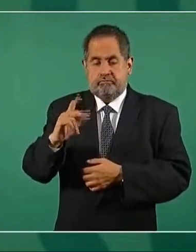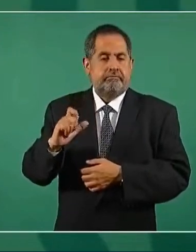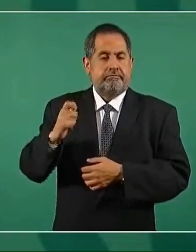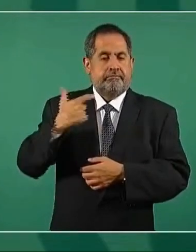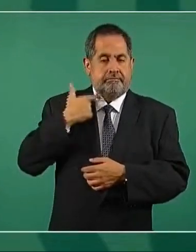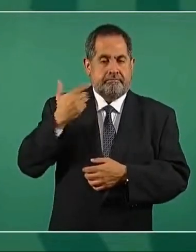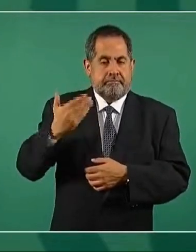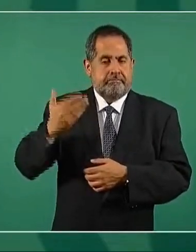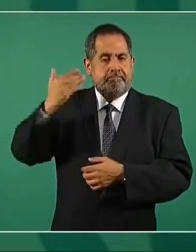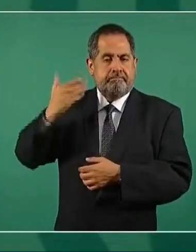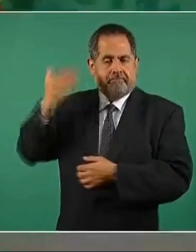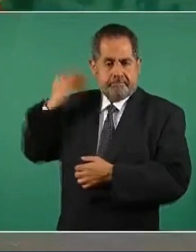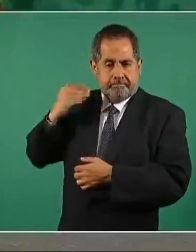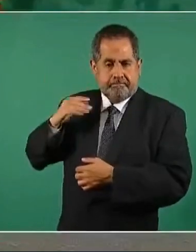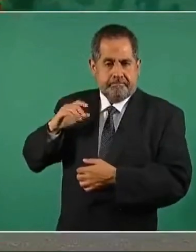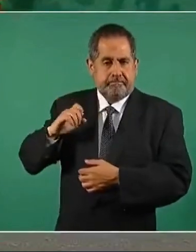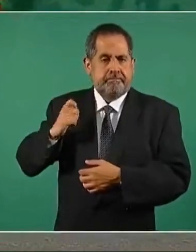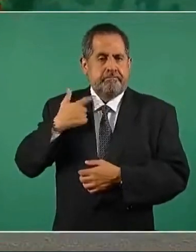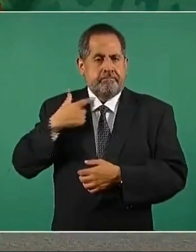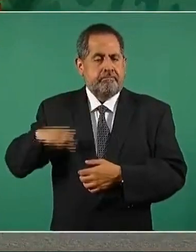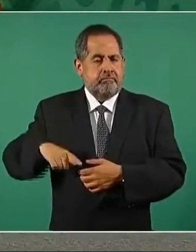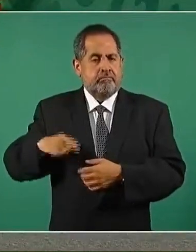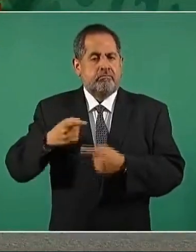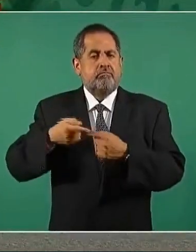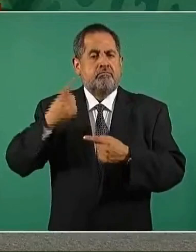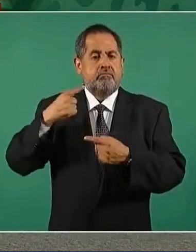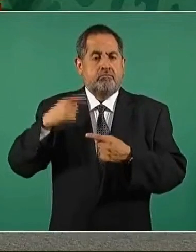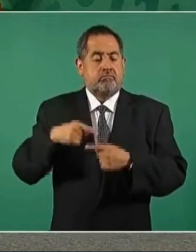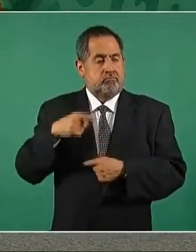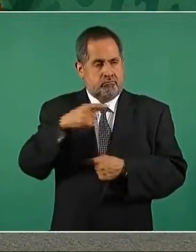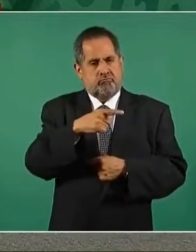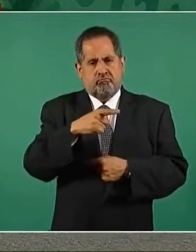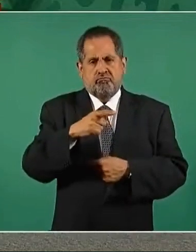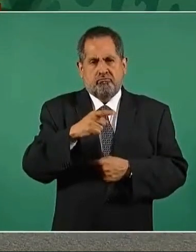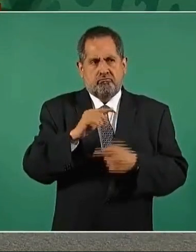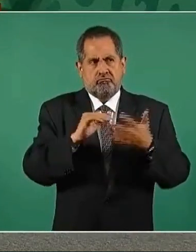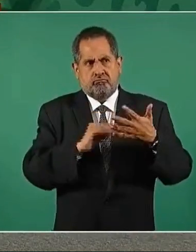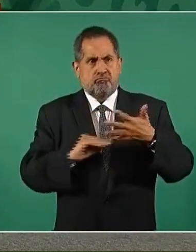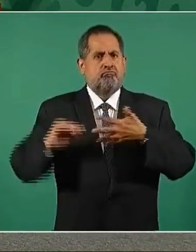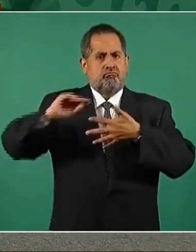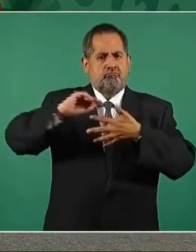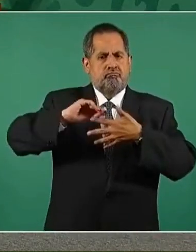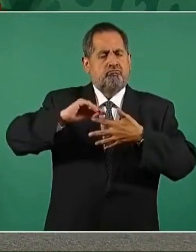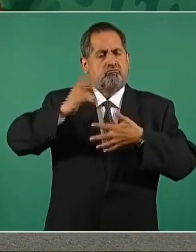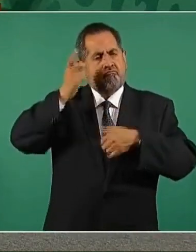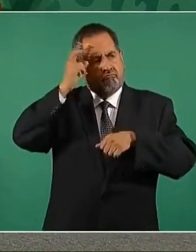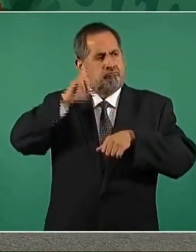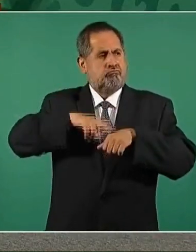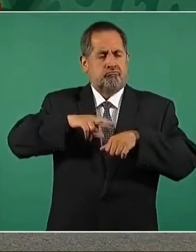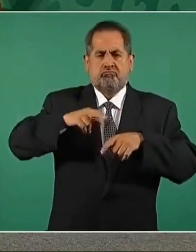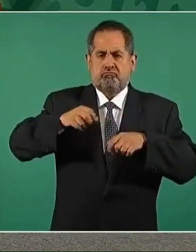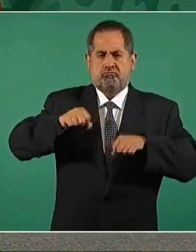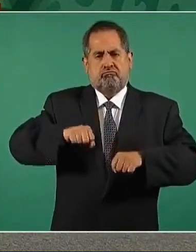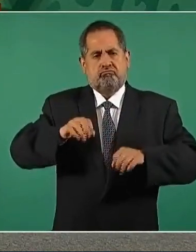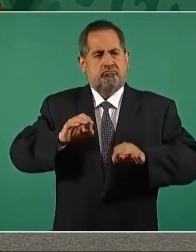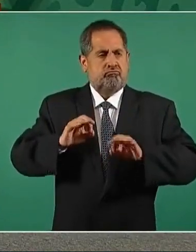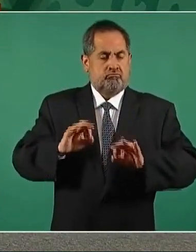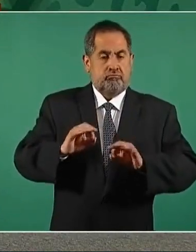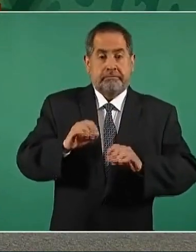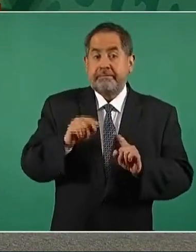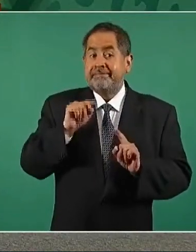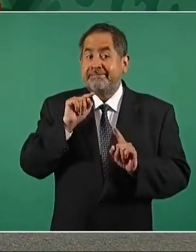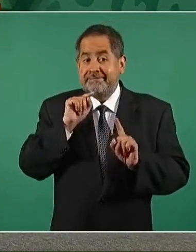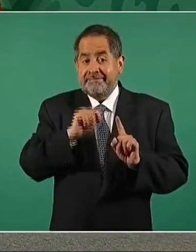gobierno que tenía un cargo importantísimo, precisamente el que se